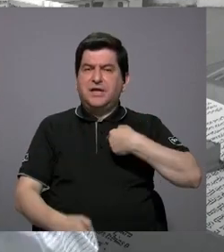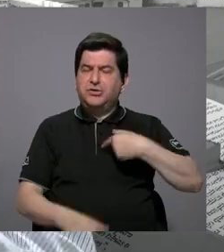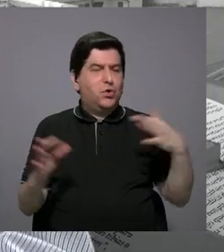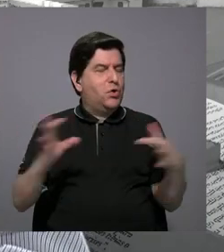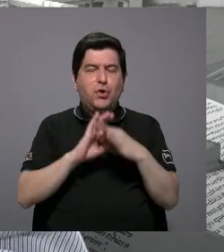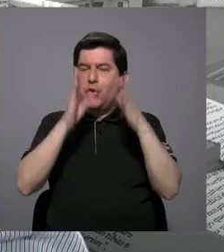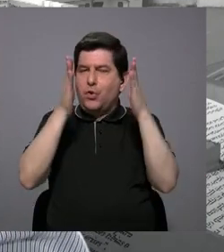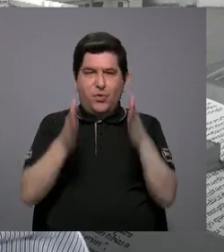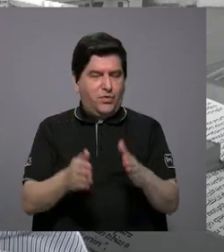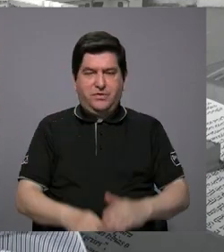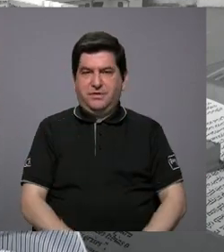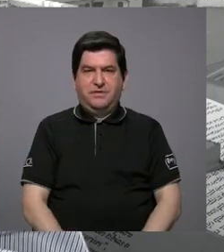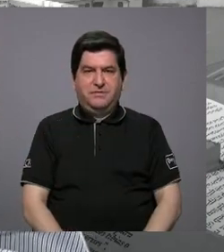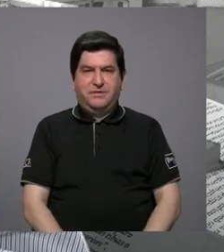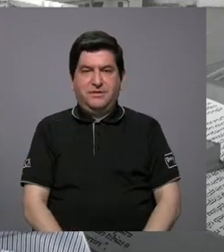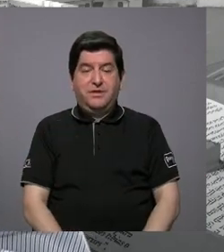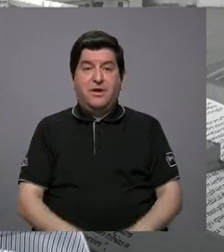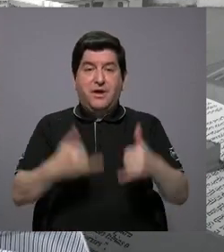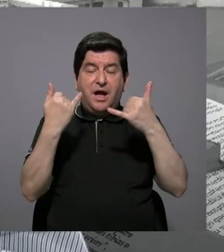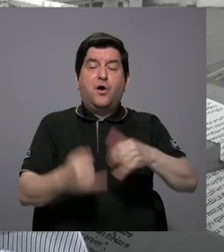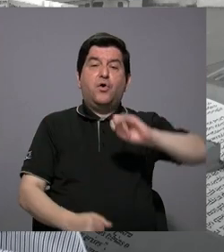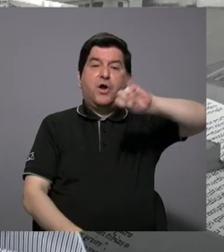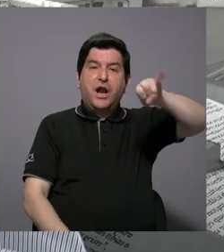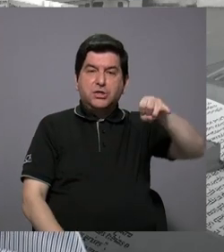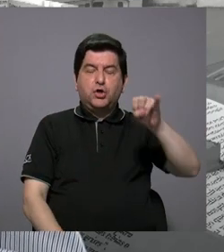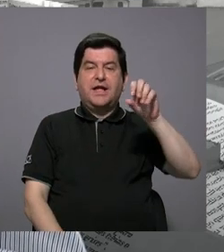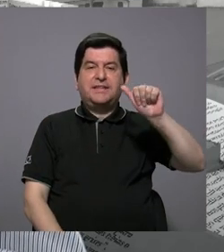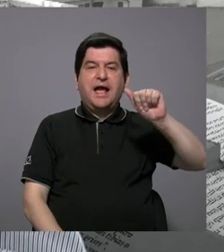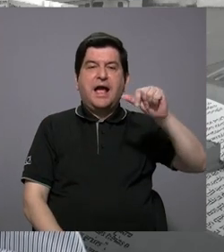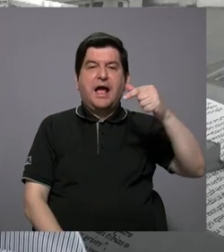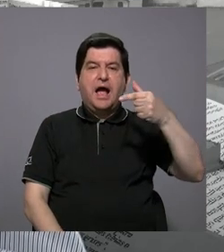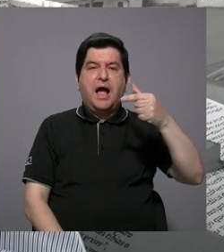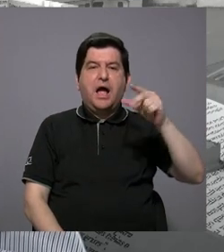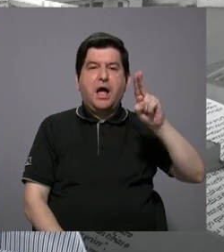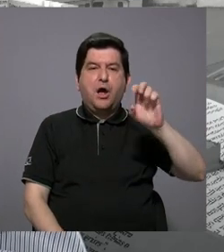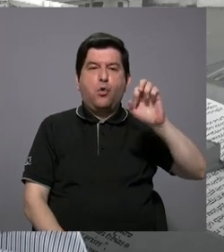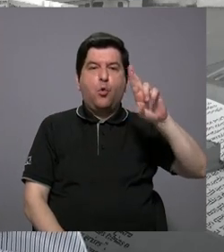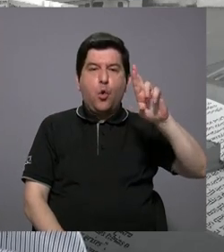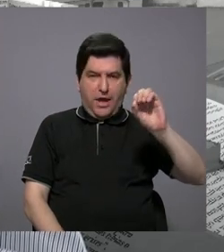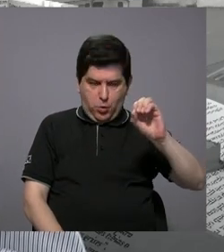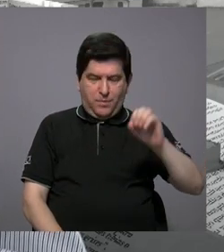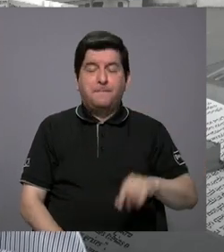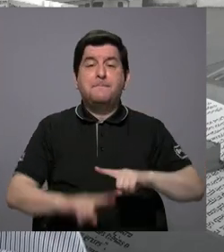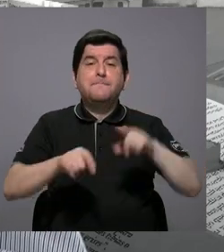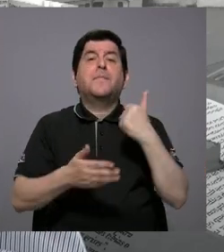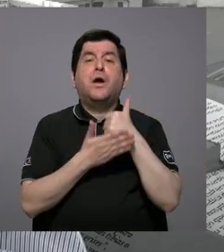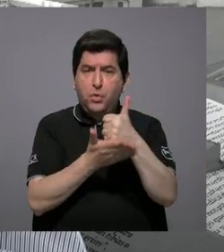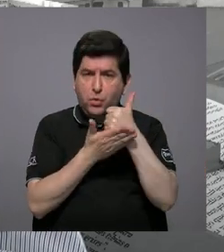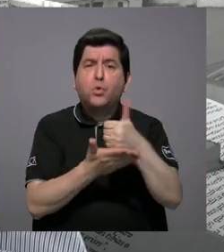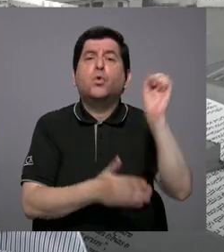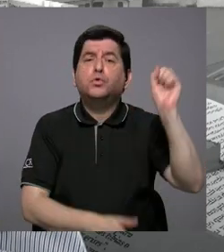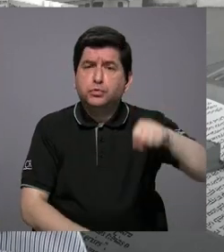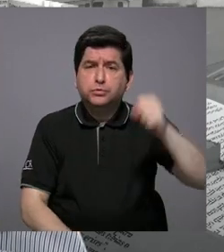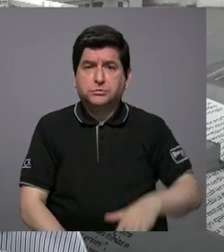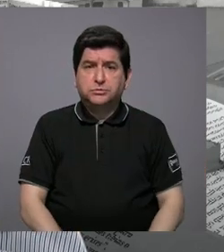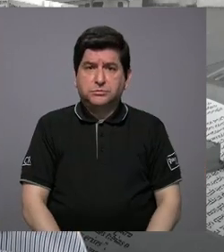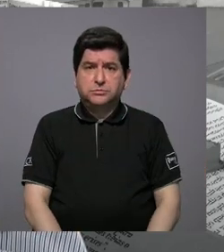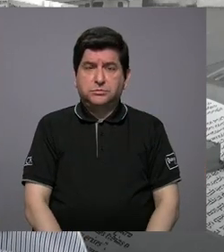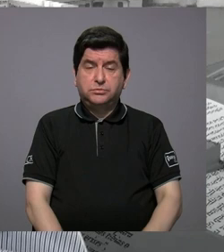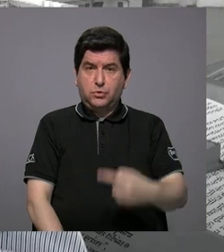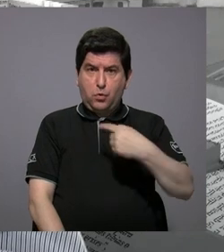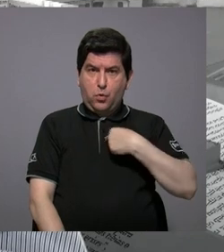coordina las cosas, sino es Jonathan Agüero, pero sí ayuda, sí ayuda porque uno